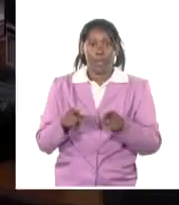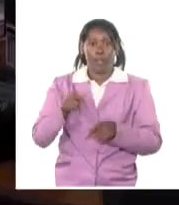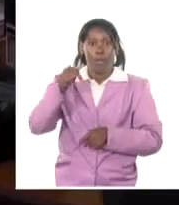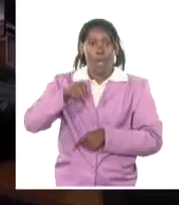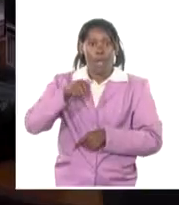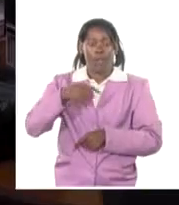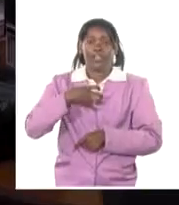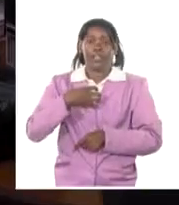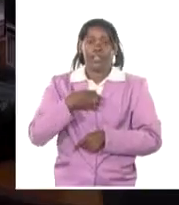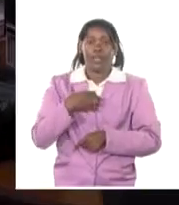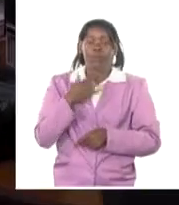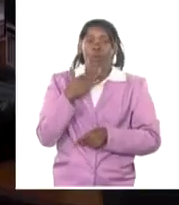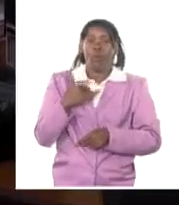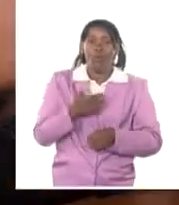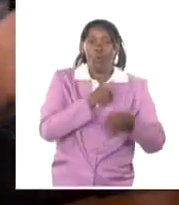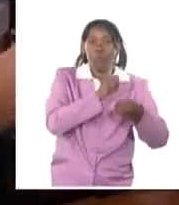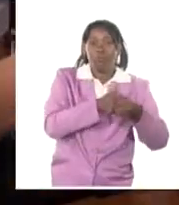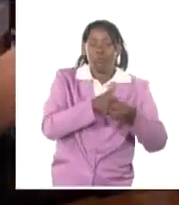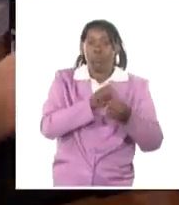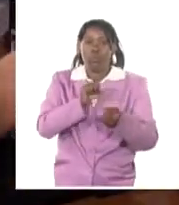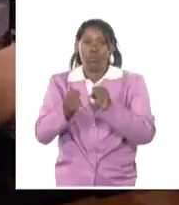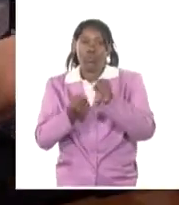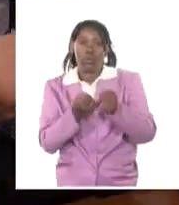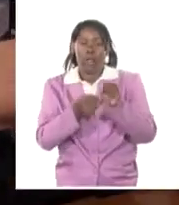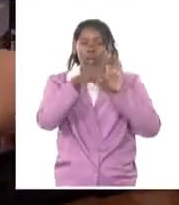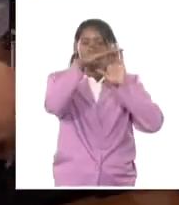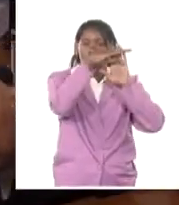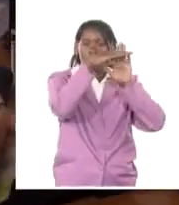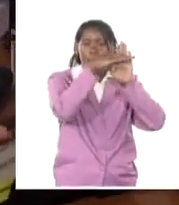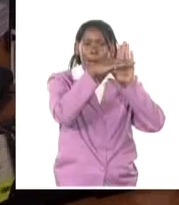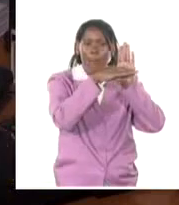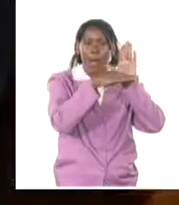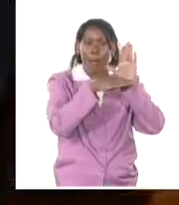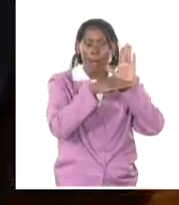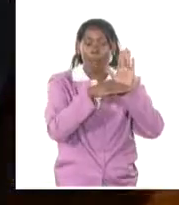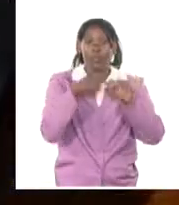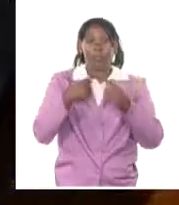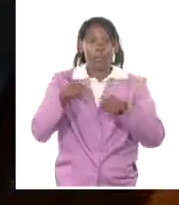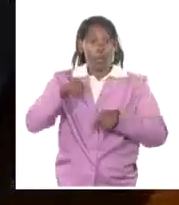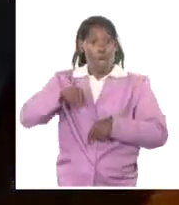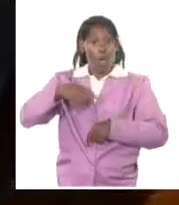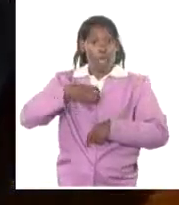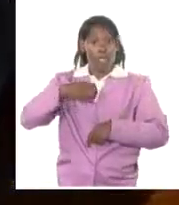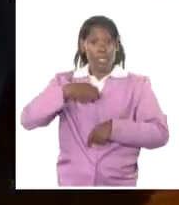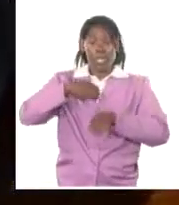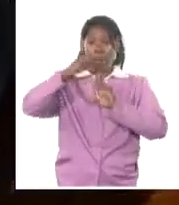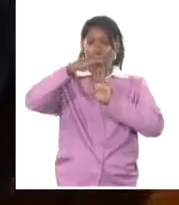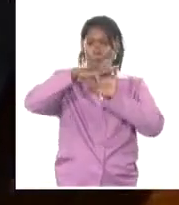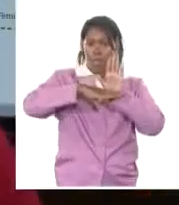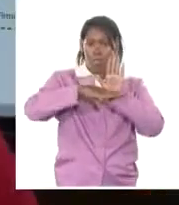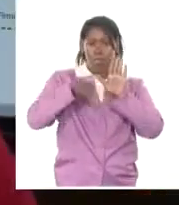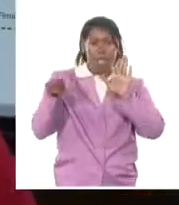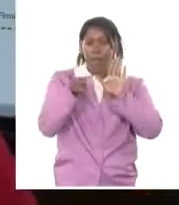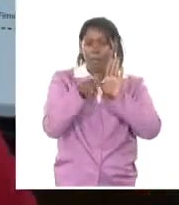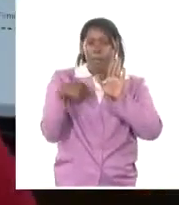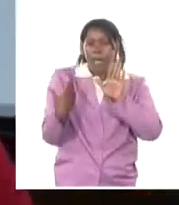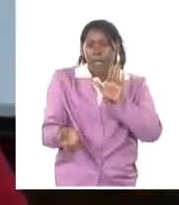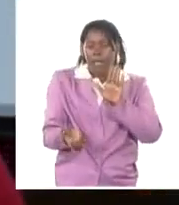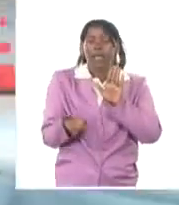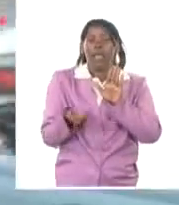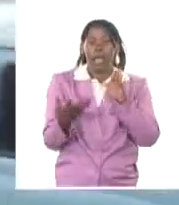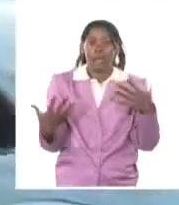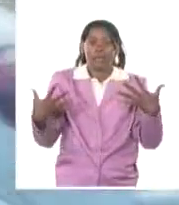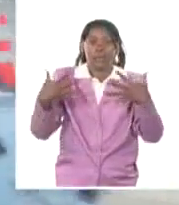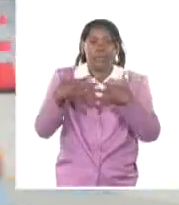Las medidas de carácter territorial son implementadas de conjunto con autoridades de los gobiernos de